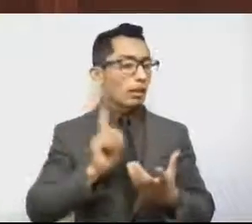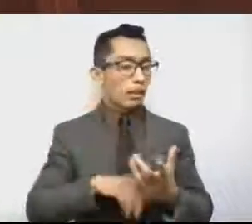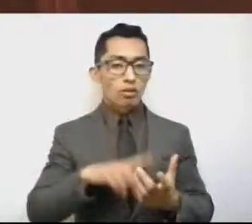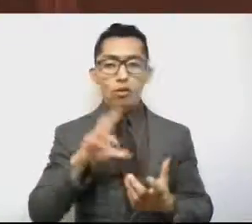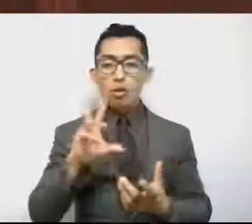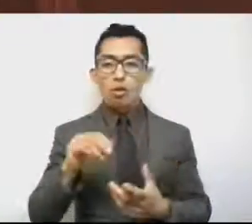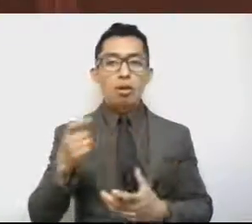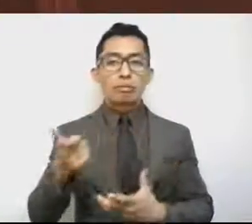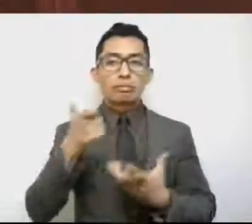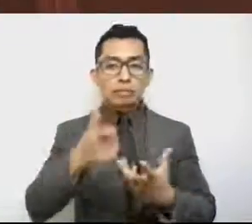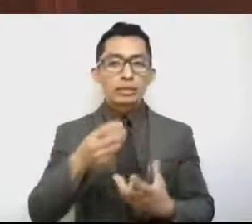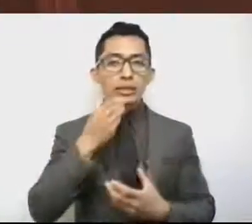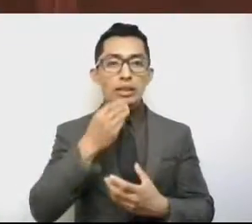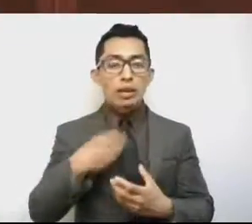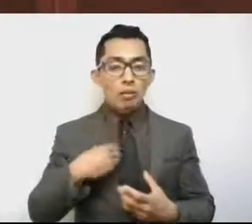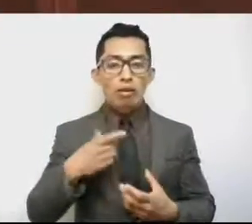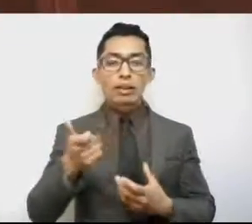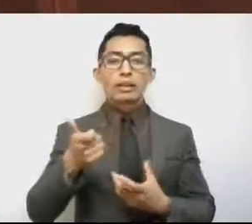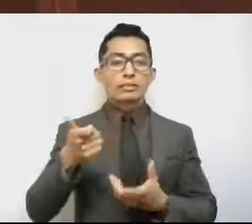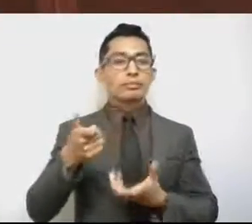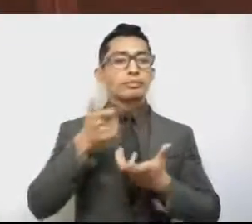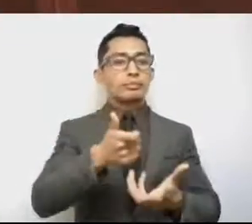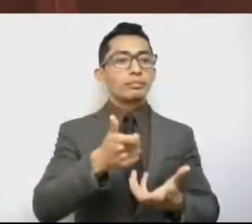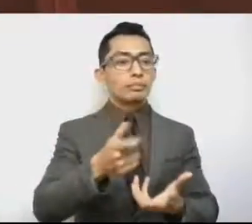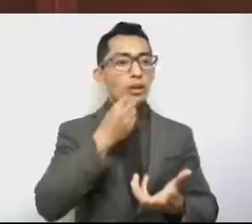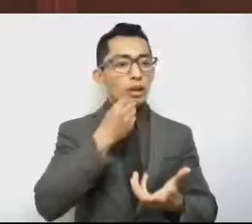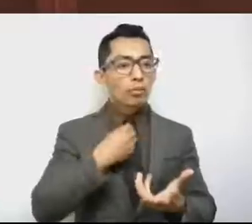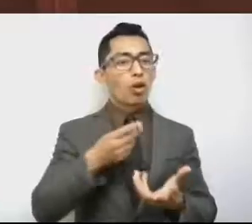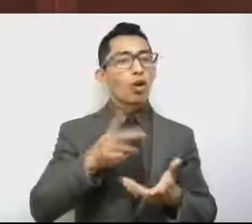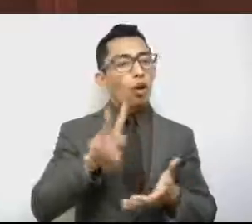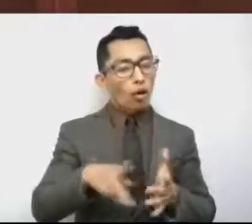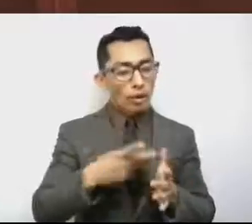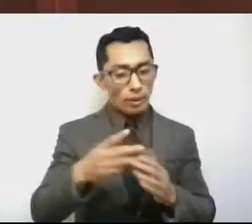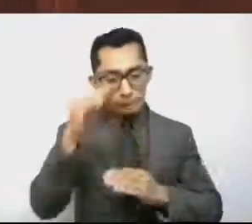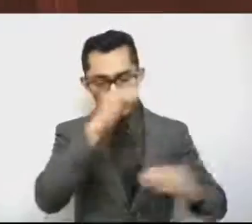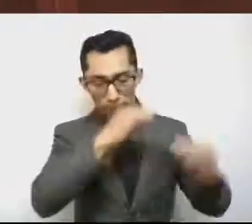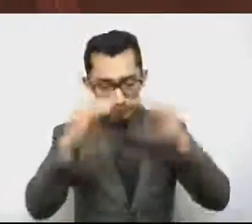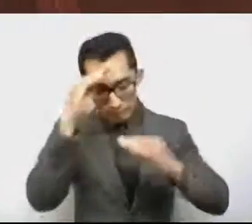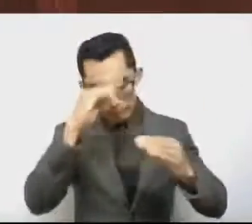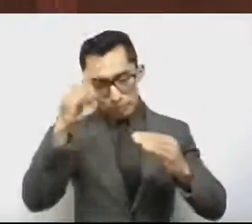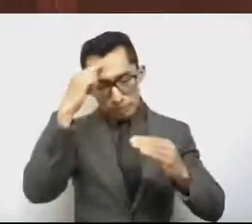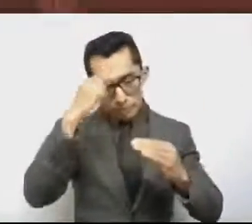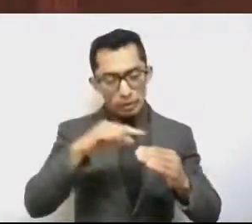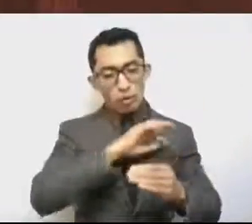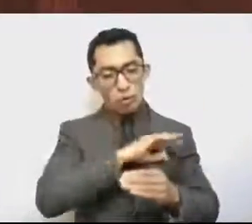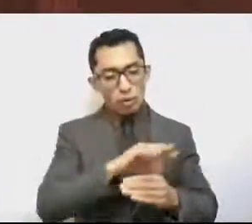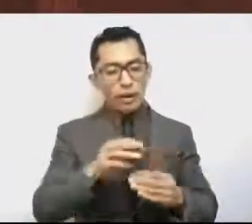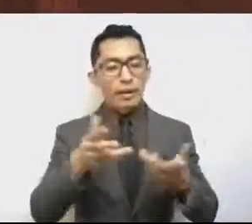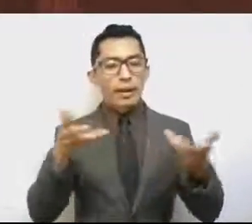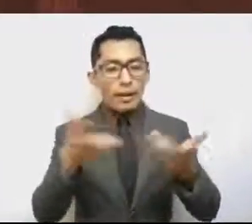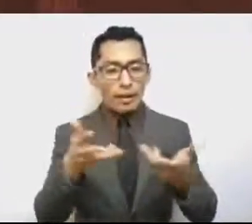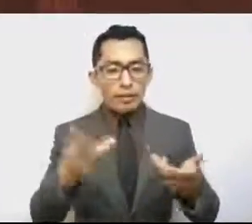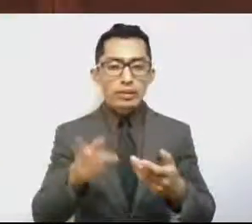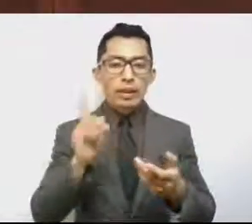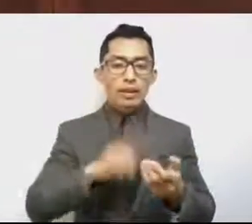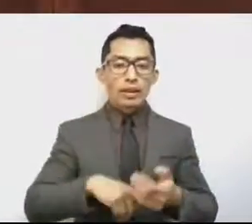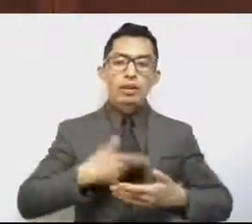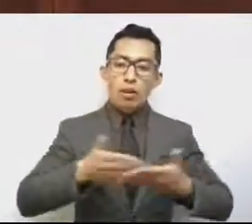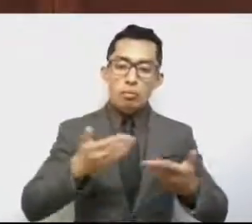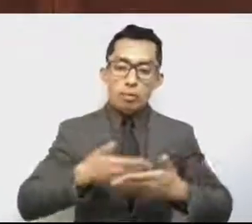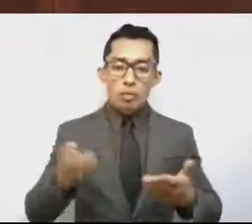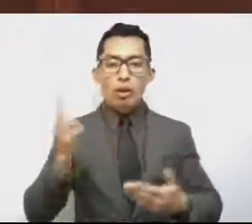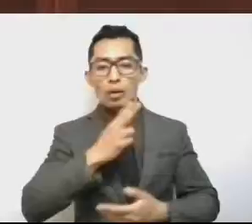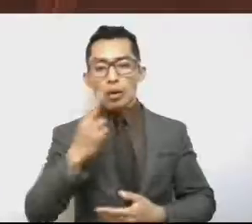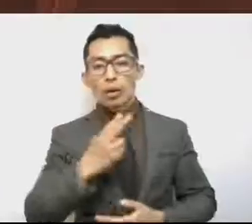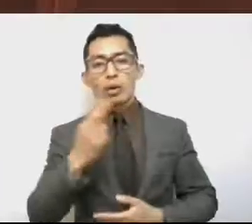tuvieron que redirigir el presupuesto para poder implementar insumos, ventiladores,